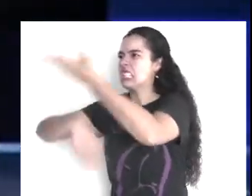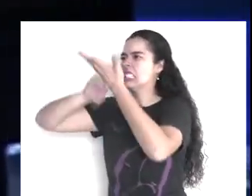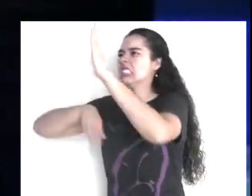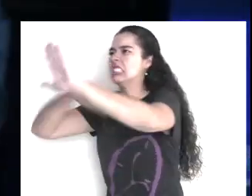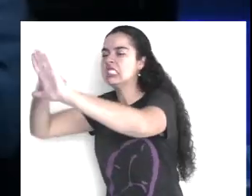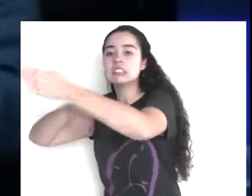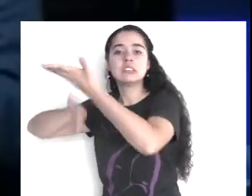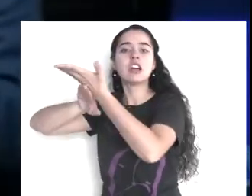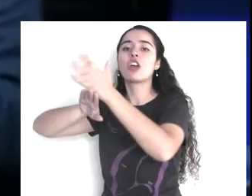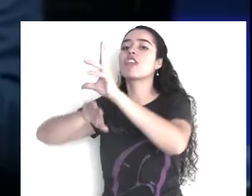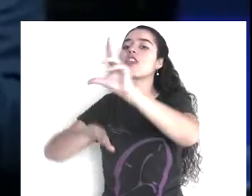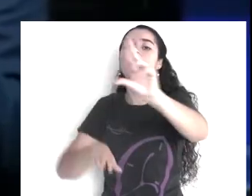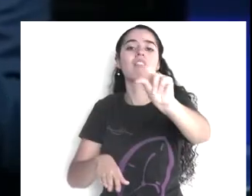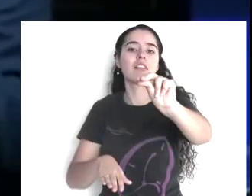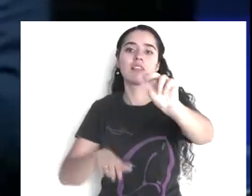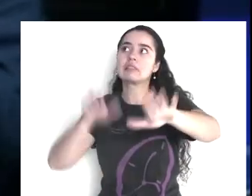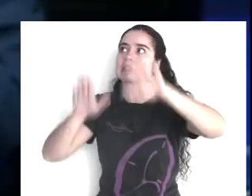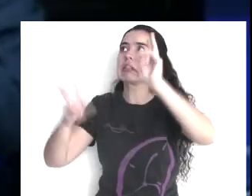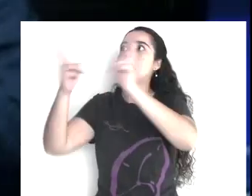las redes sociales,